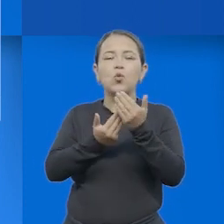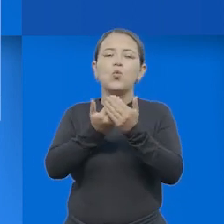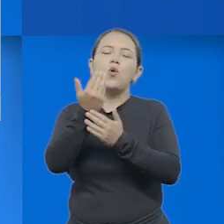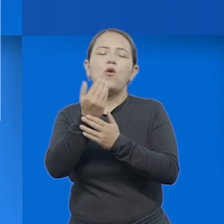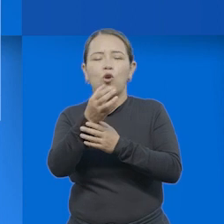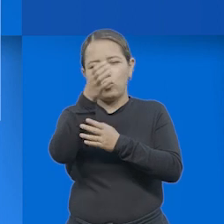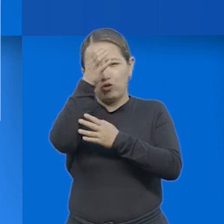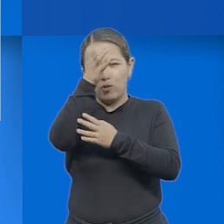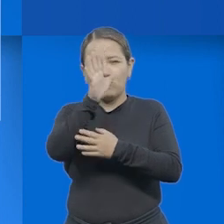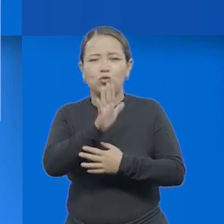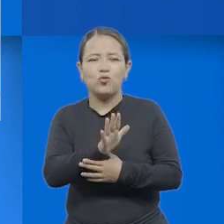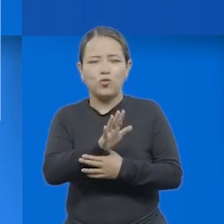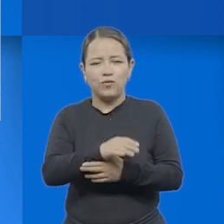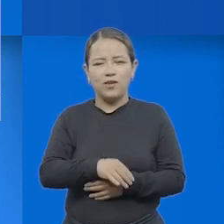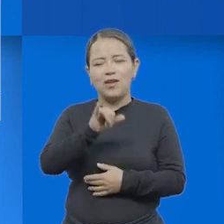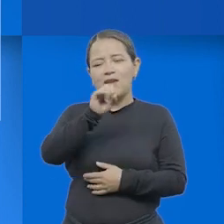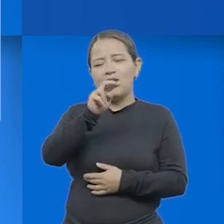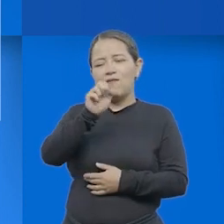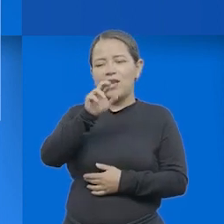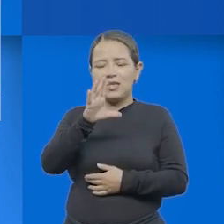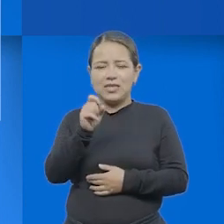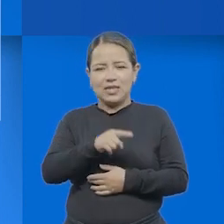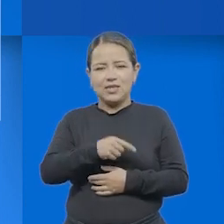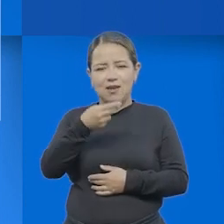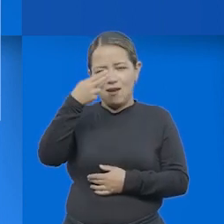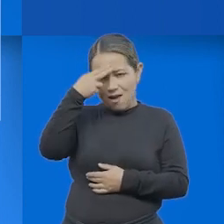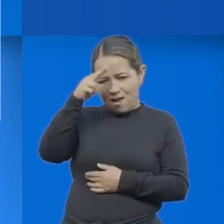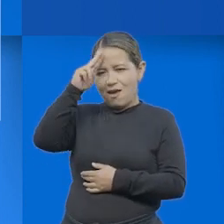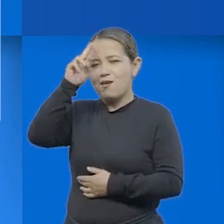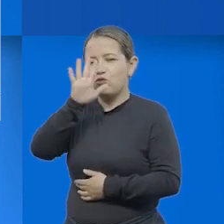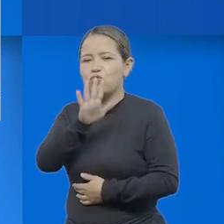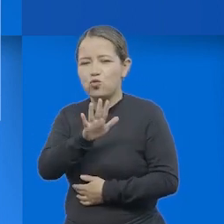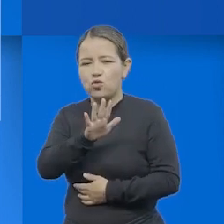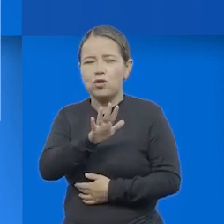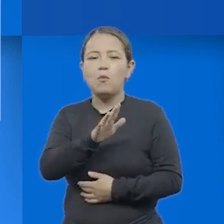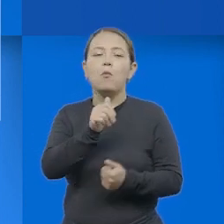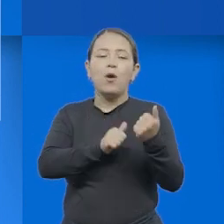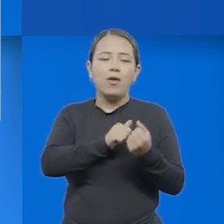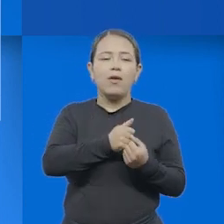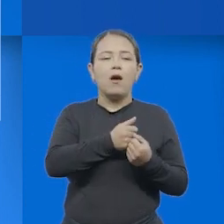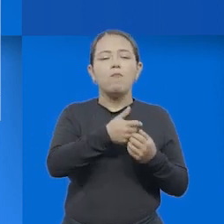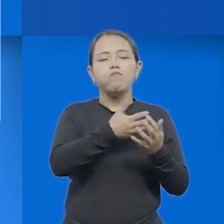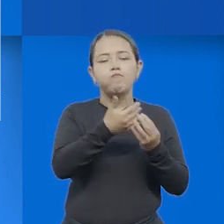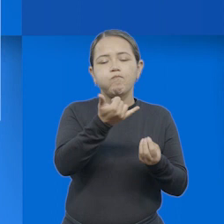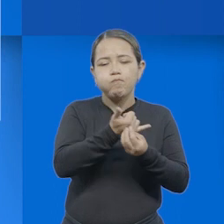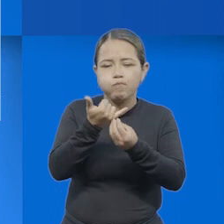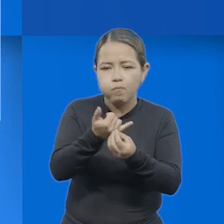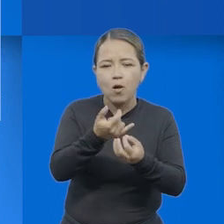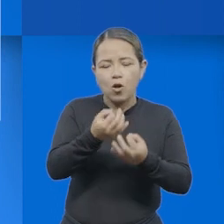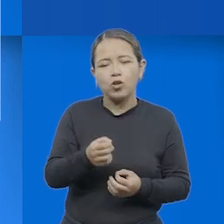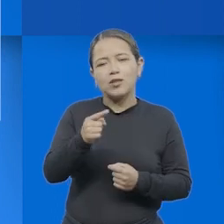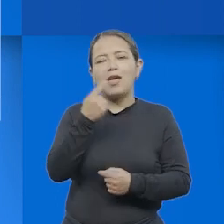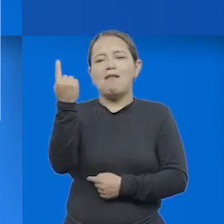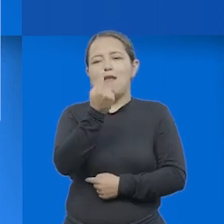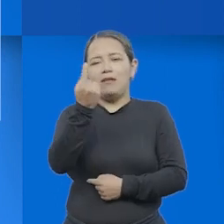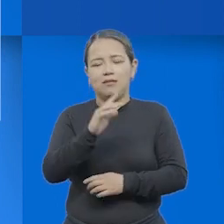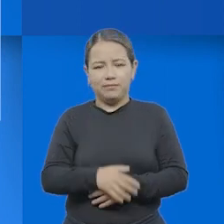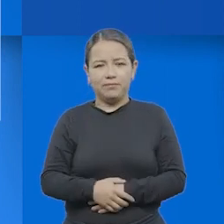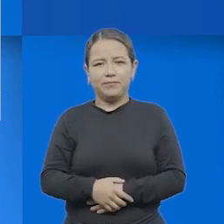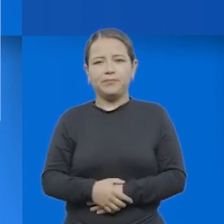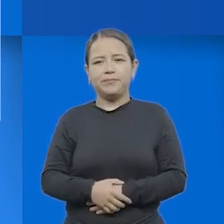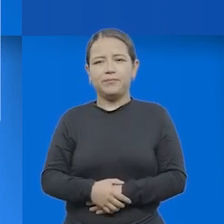un nuevo significado. Montanero clasifica estas inferencias como inferencias textuales y las inferencias